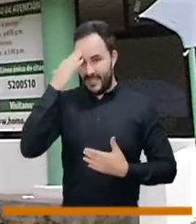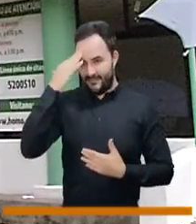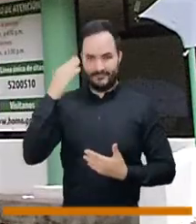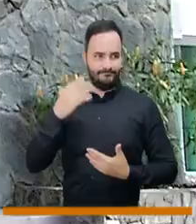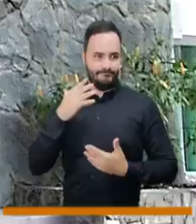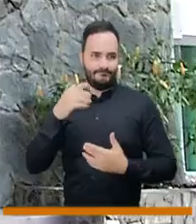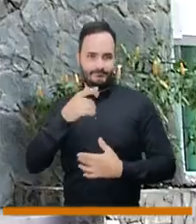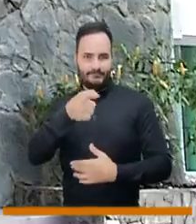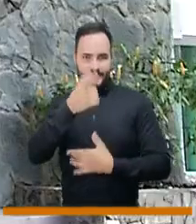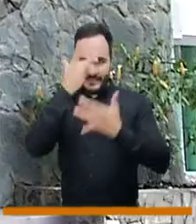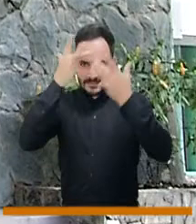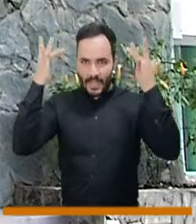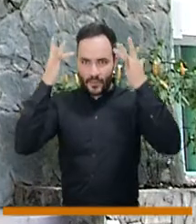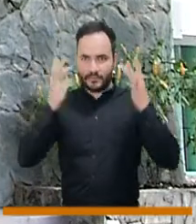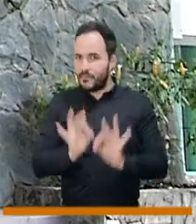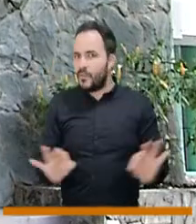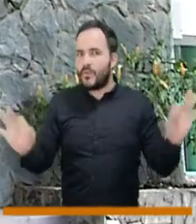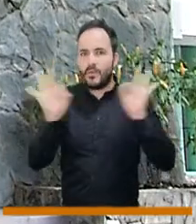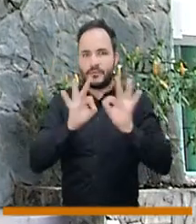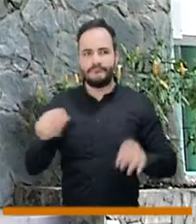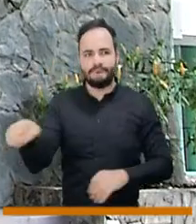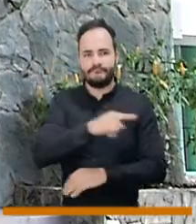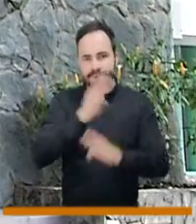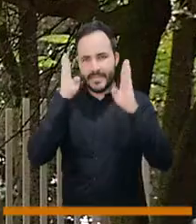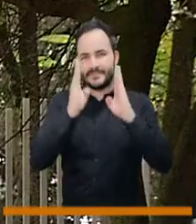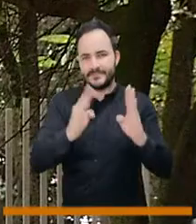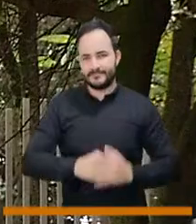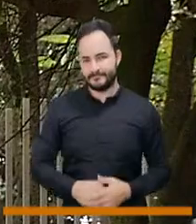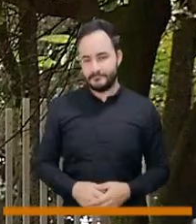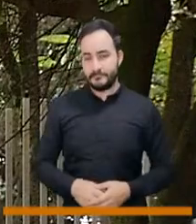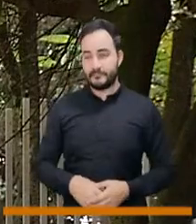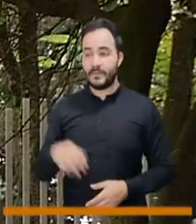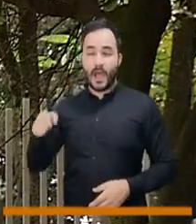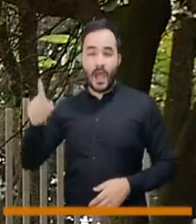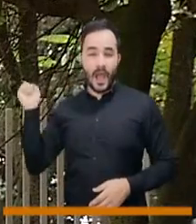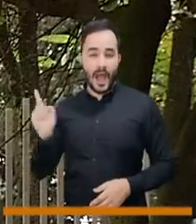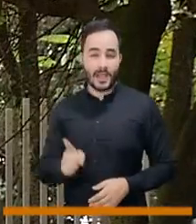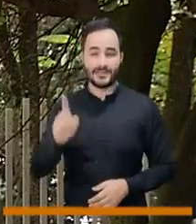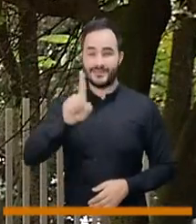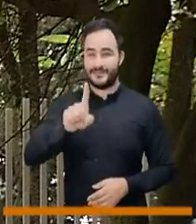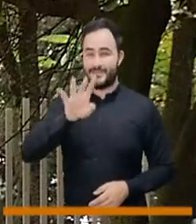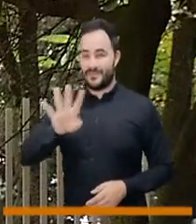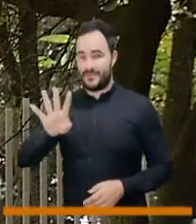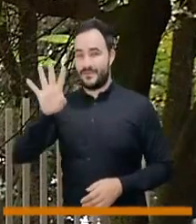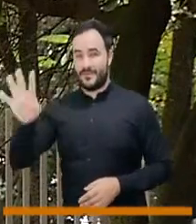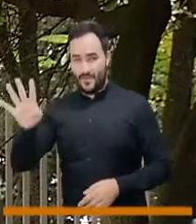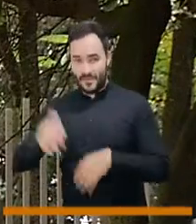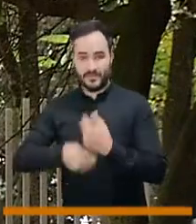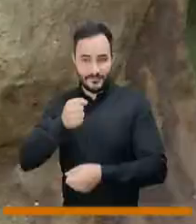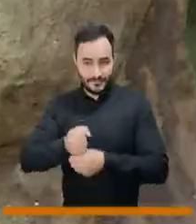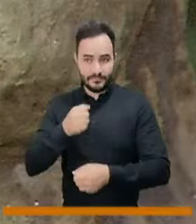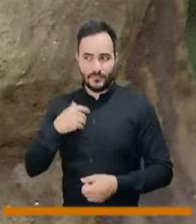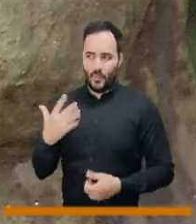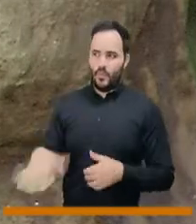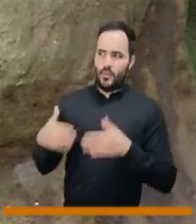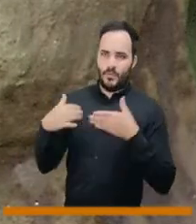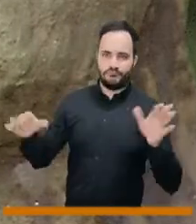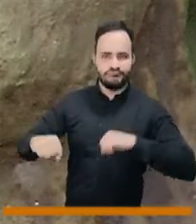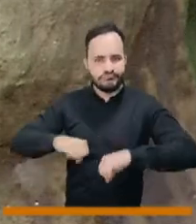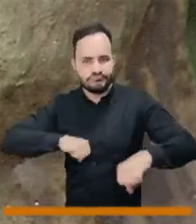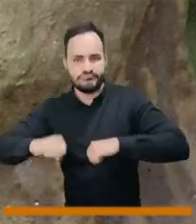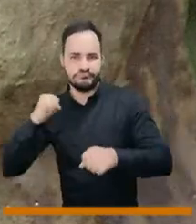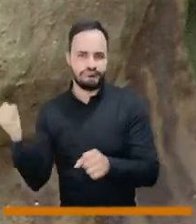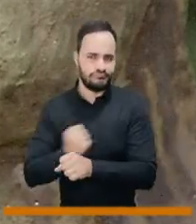de nuestra gente requiere otra mirada. Son 144 años de existencia y desde eso mucha